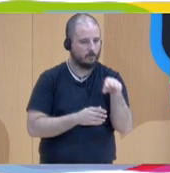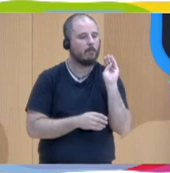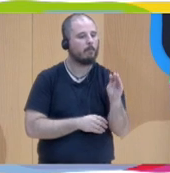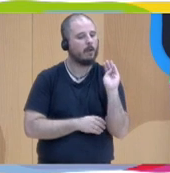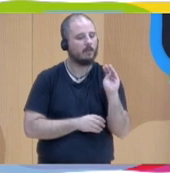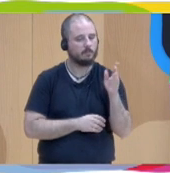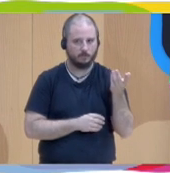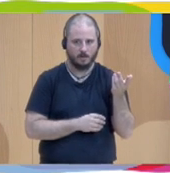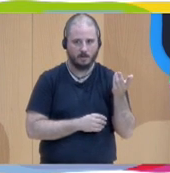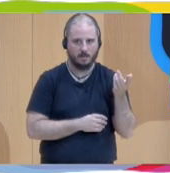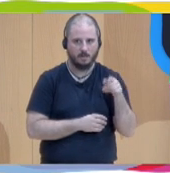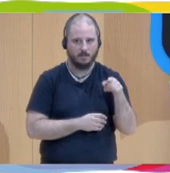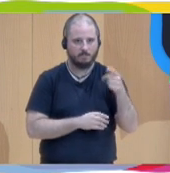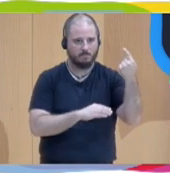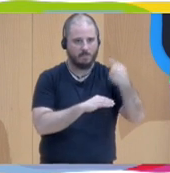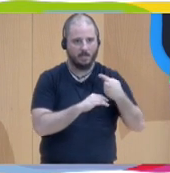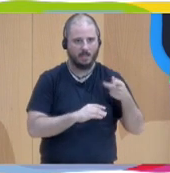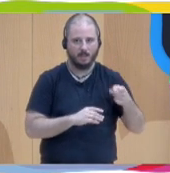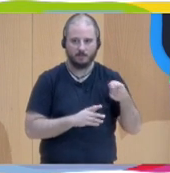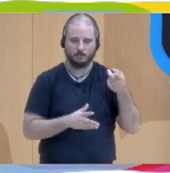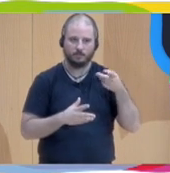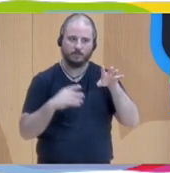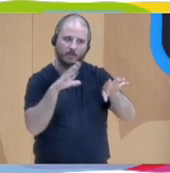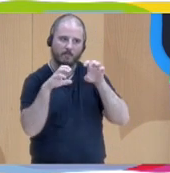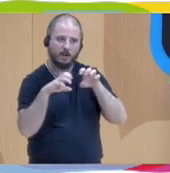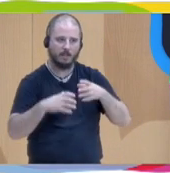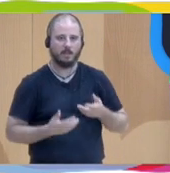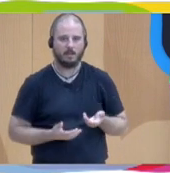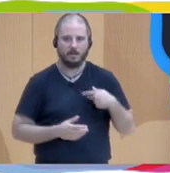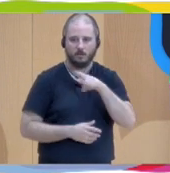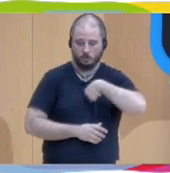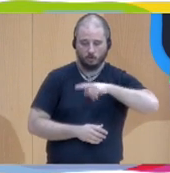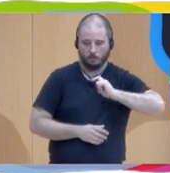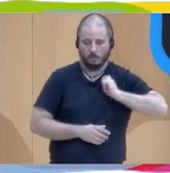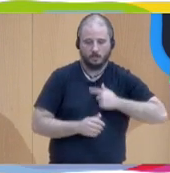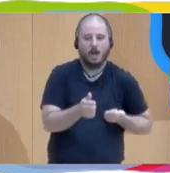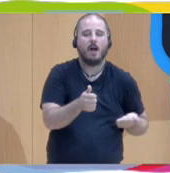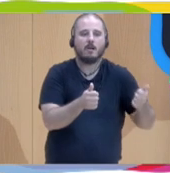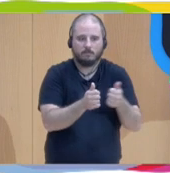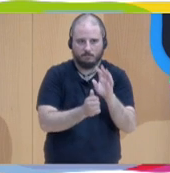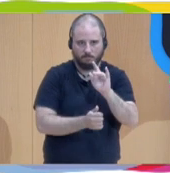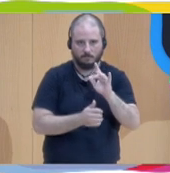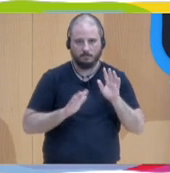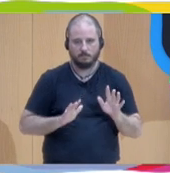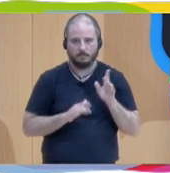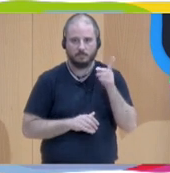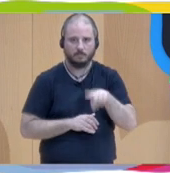Siempre las personas tienen que estar en el centro, los profesionales debemos estar ahí y debemos tener también